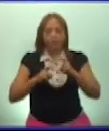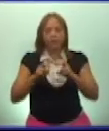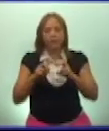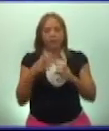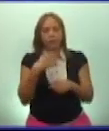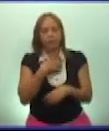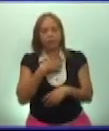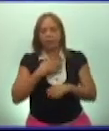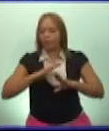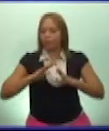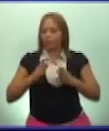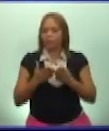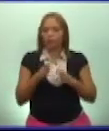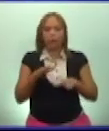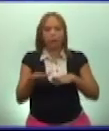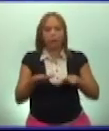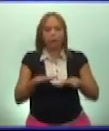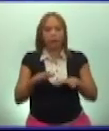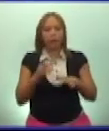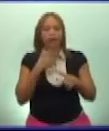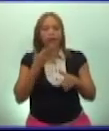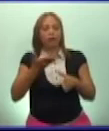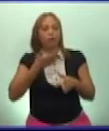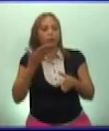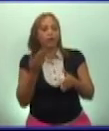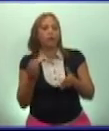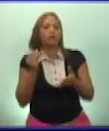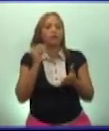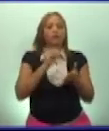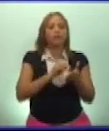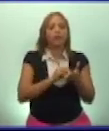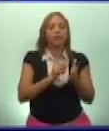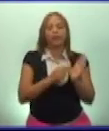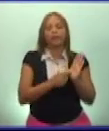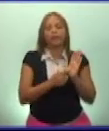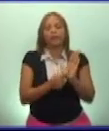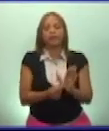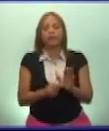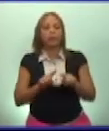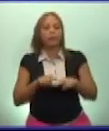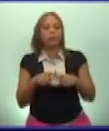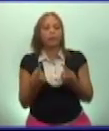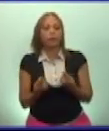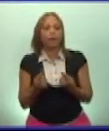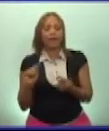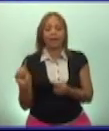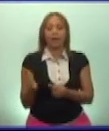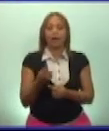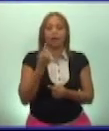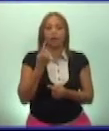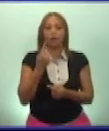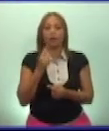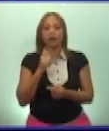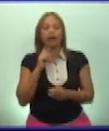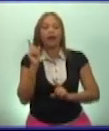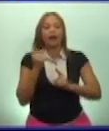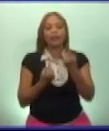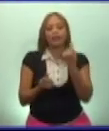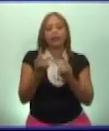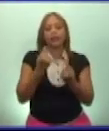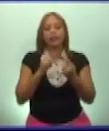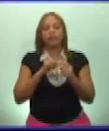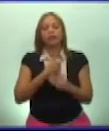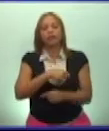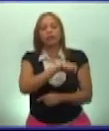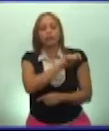tendrás los argumentos suficientes para poder demostrar por qué la única alternativa de nuestro pueblo